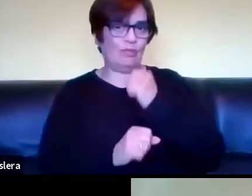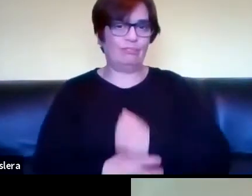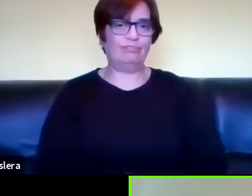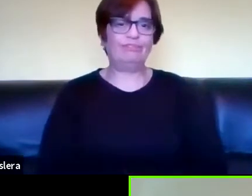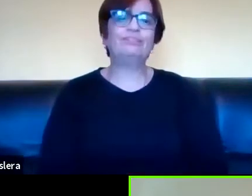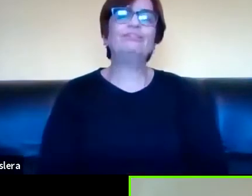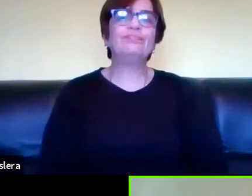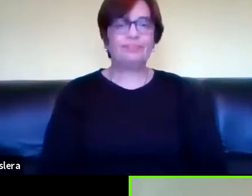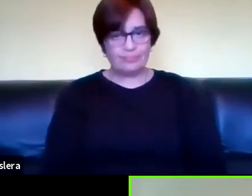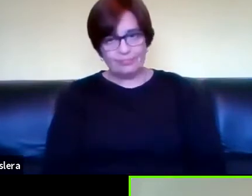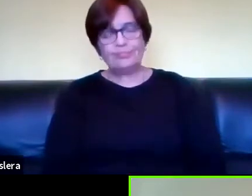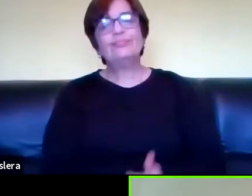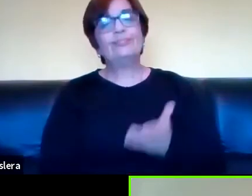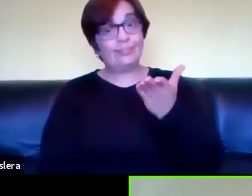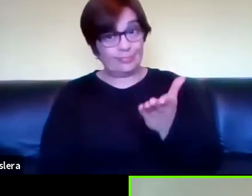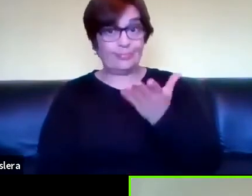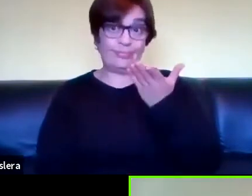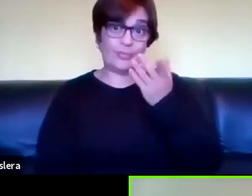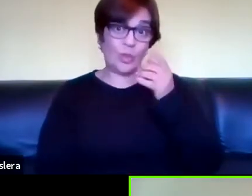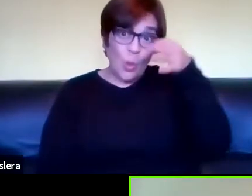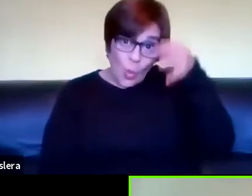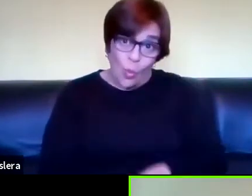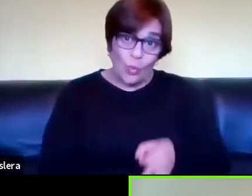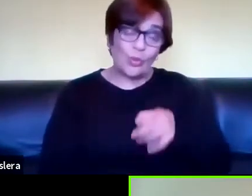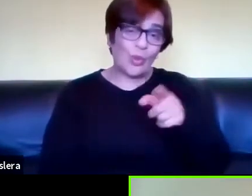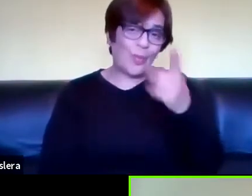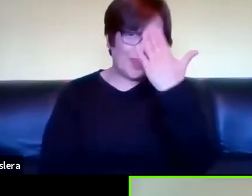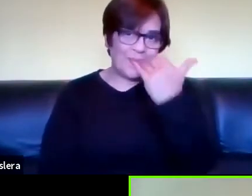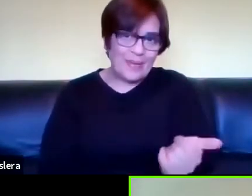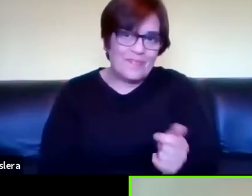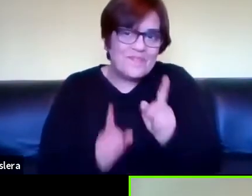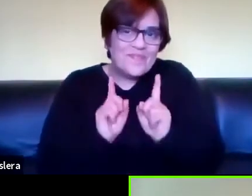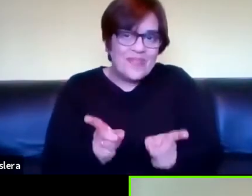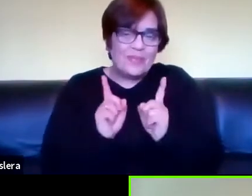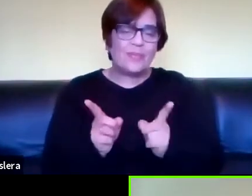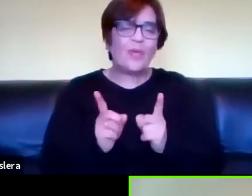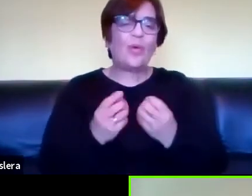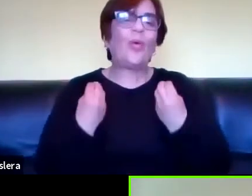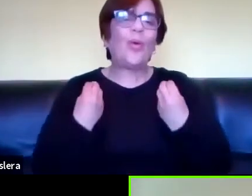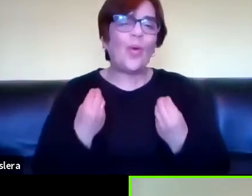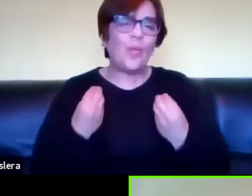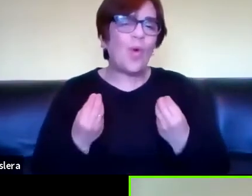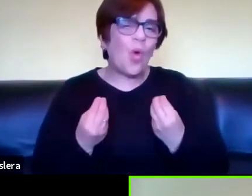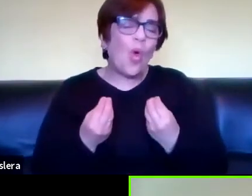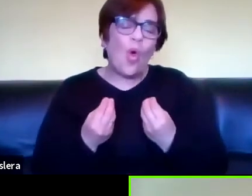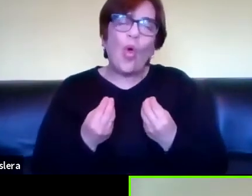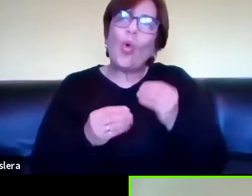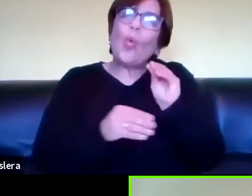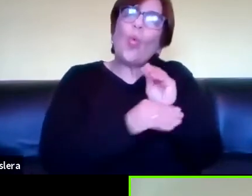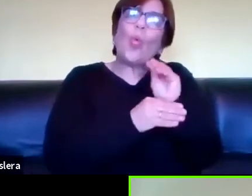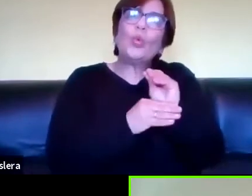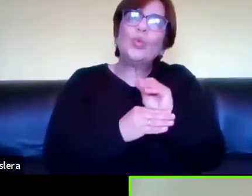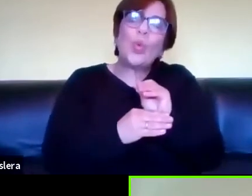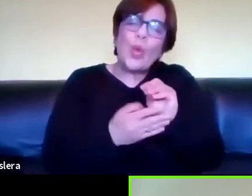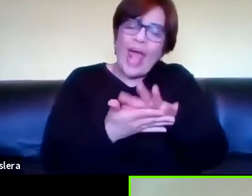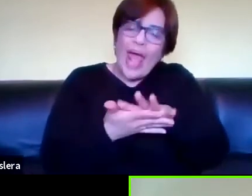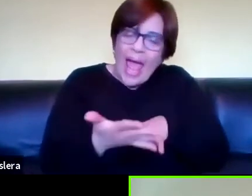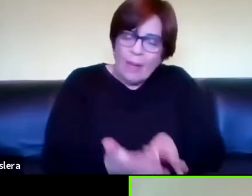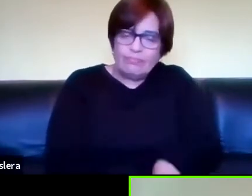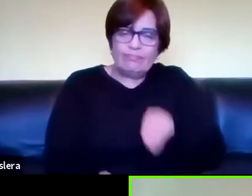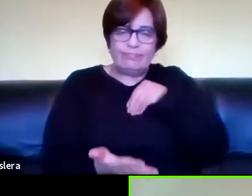claro y ahí vamos al punto por el que me convocaste cómo es la cultura cómo yo entiendo la cultura letrada en el siglo